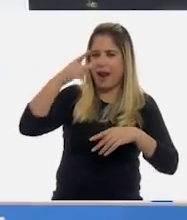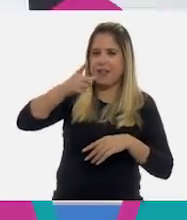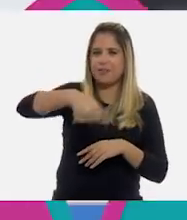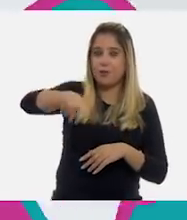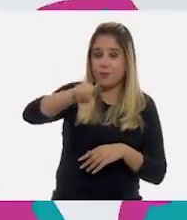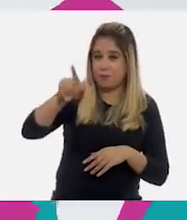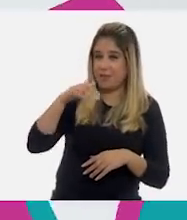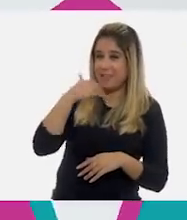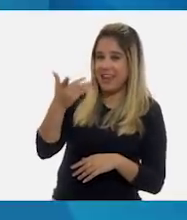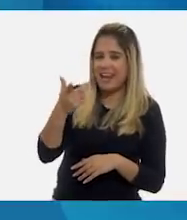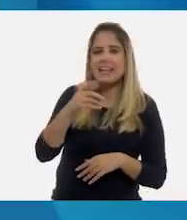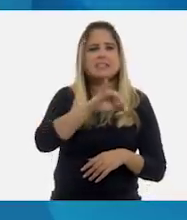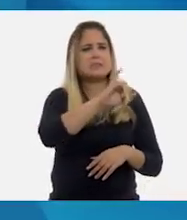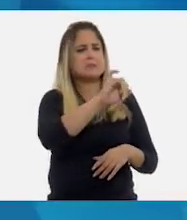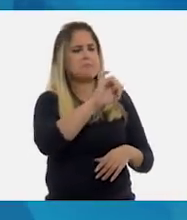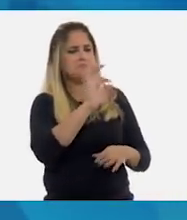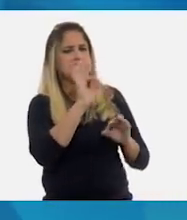maestra.